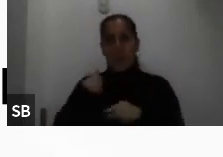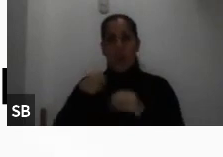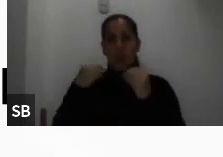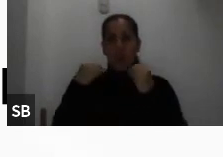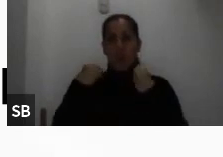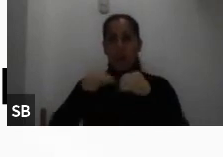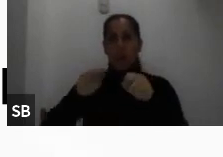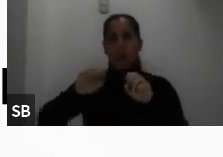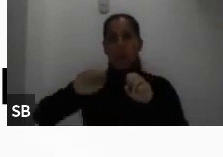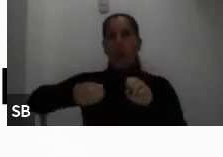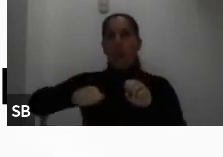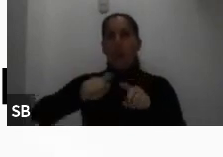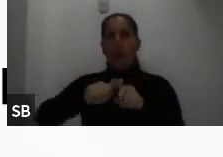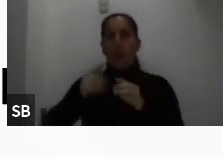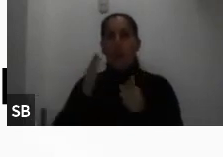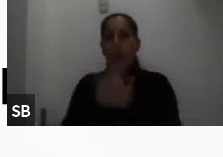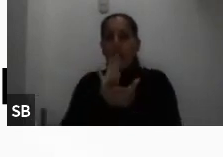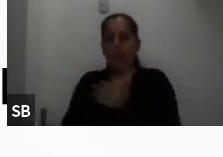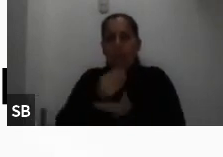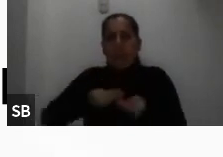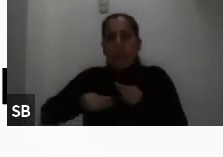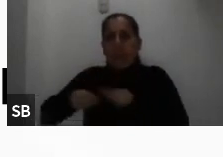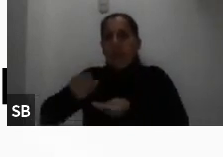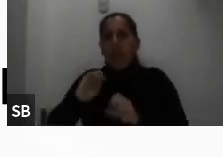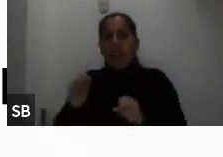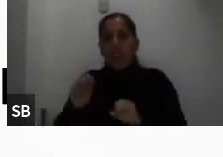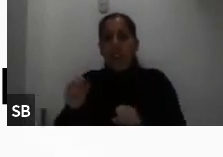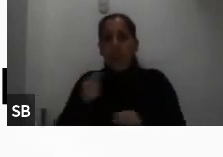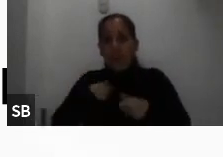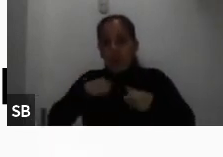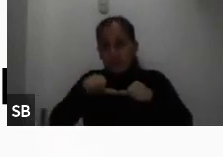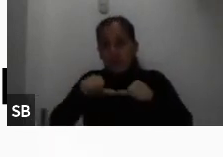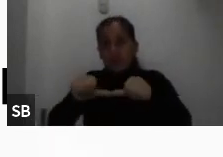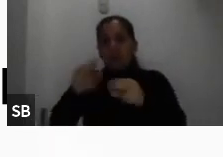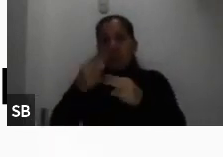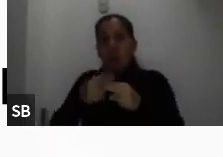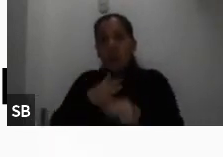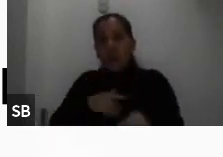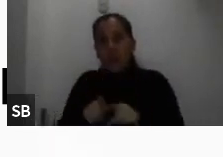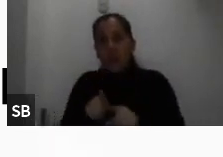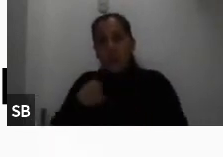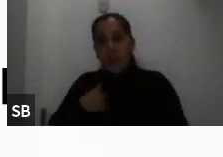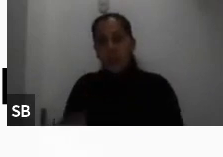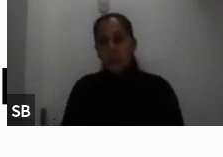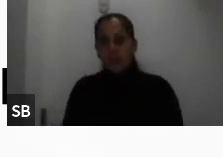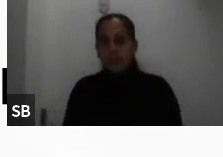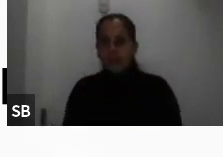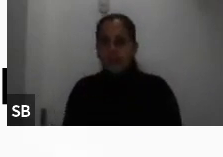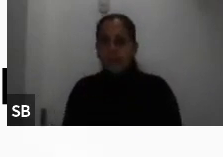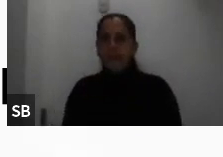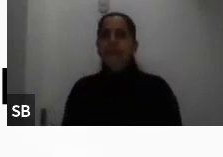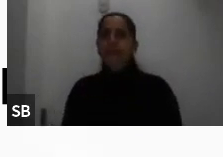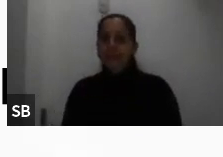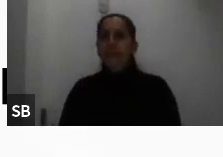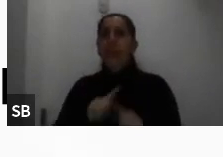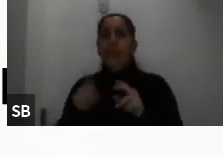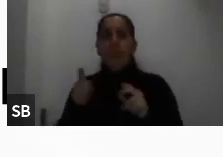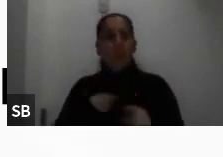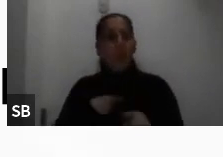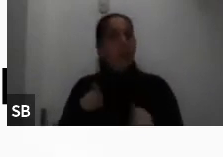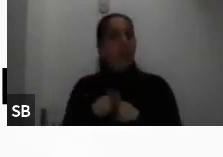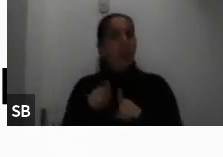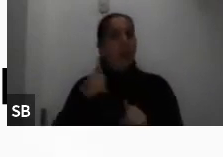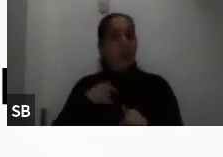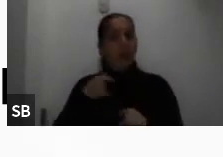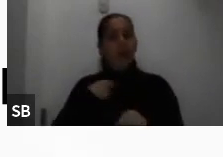el traspaso pero sigue apareciendo a nombre de él ah bueno pero resulta que su hermano si tiene la copia de la carta venta